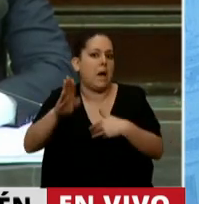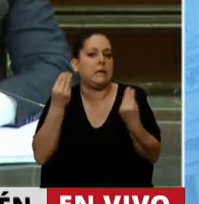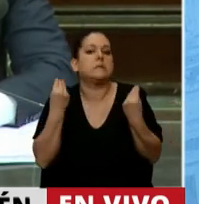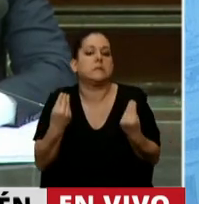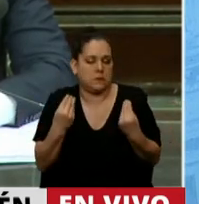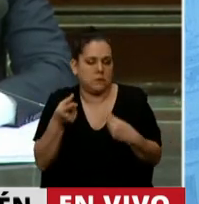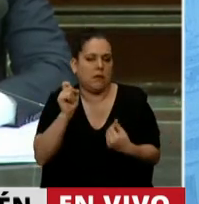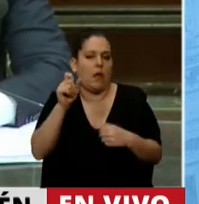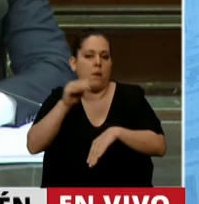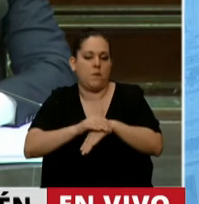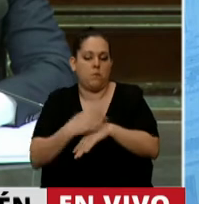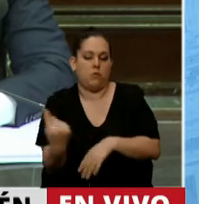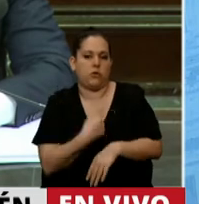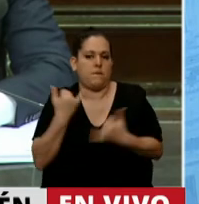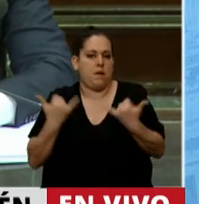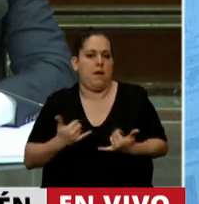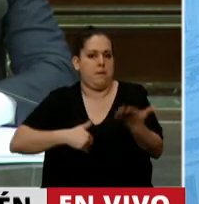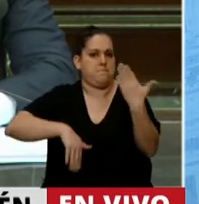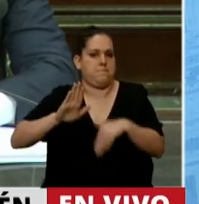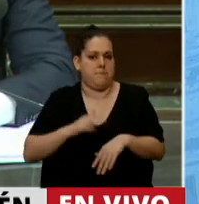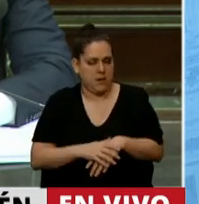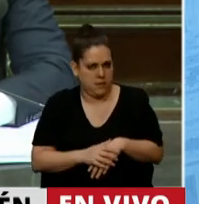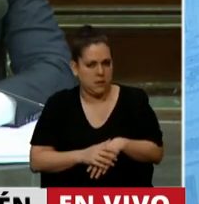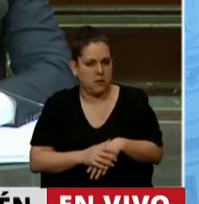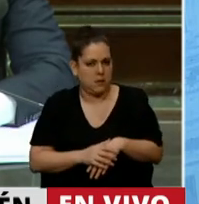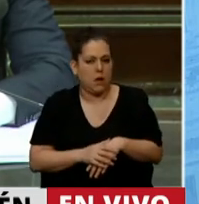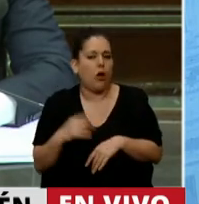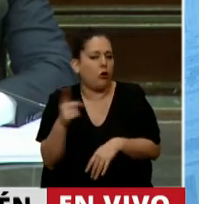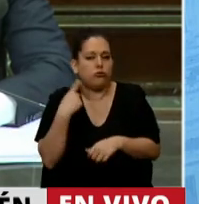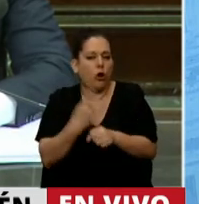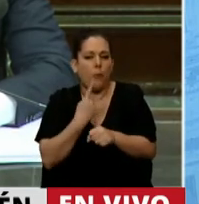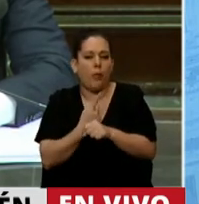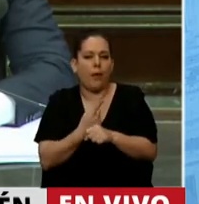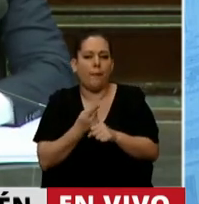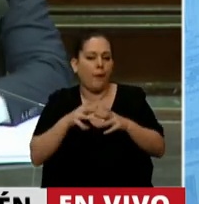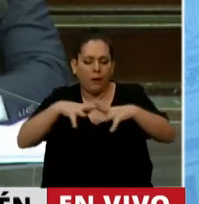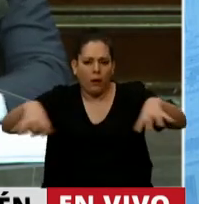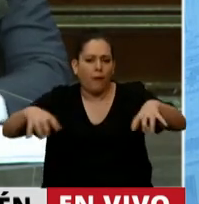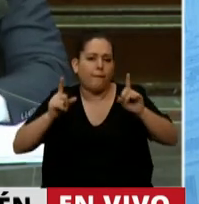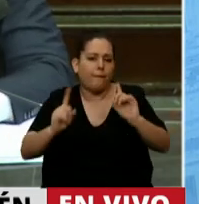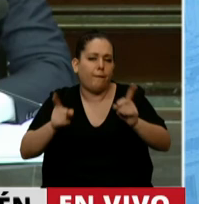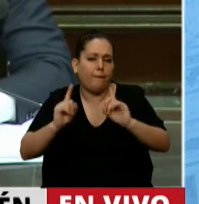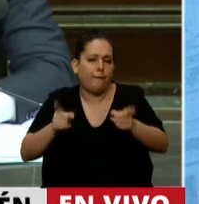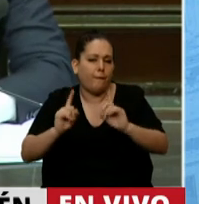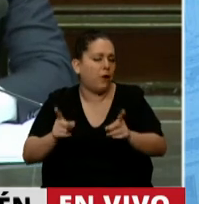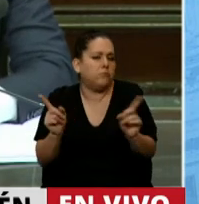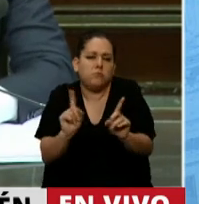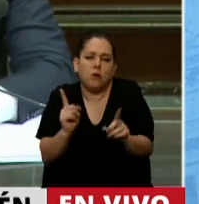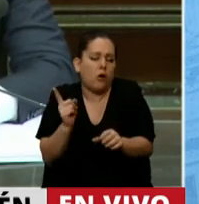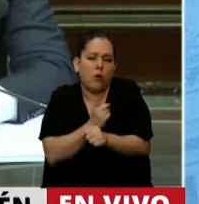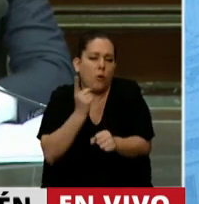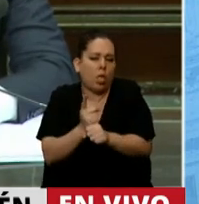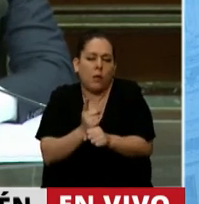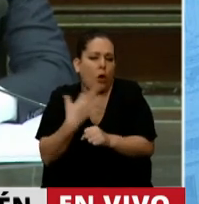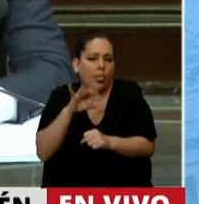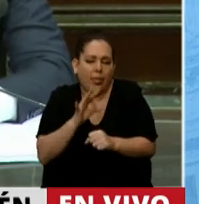responsabilidades. Tenemos la obligación de no seguir alimentando grietas y heridas. Debemos tender puentes,